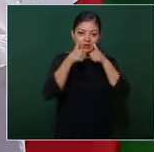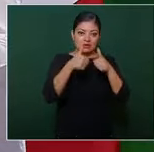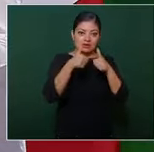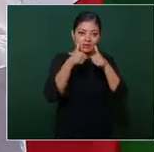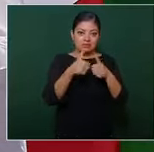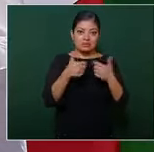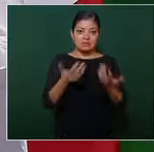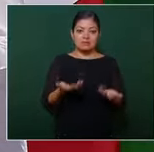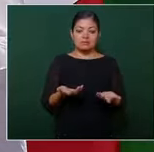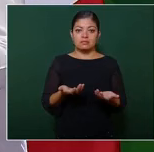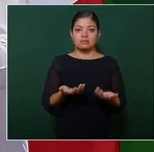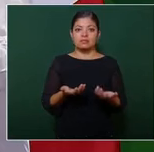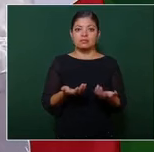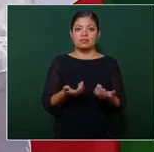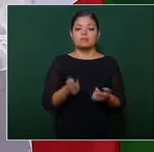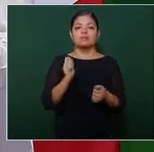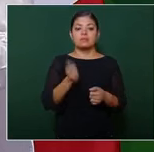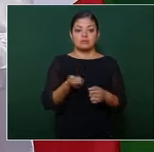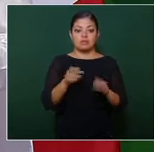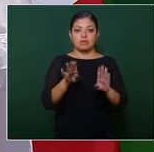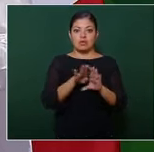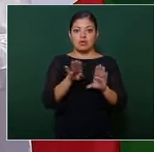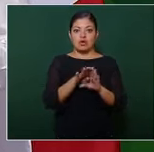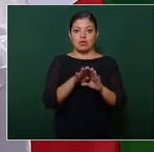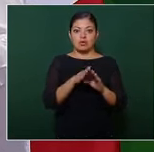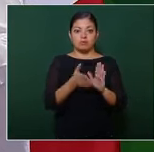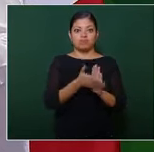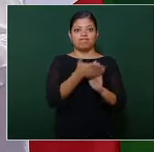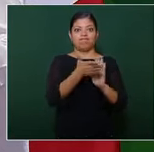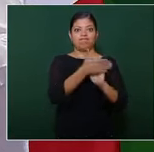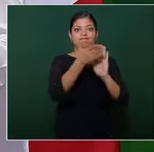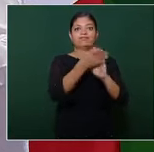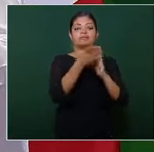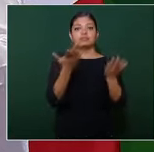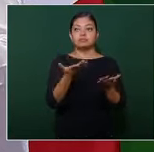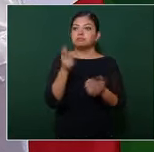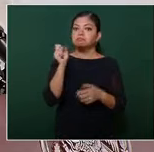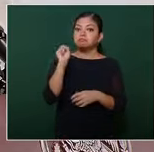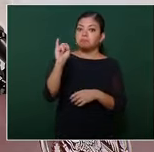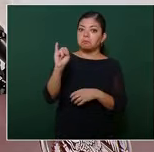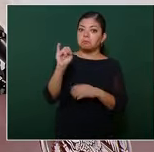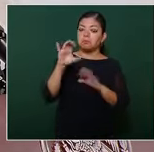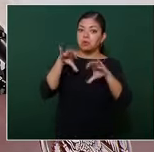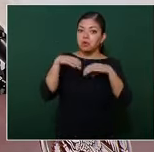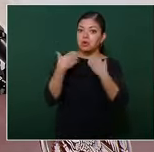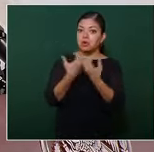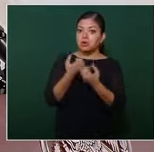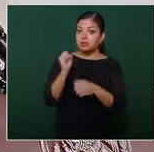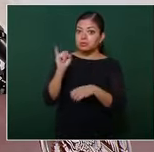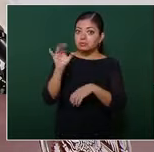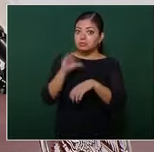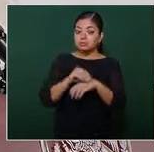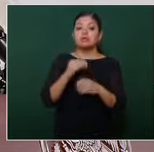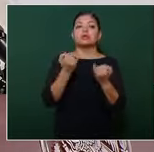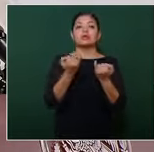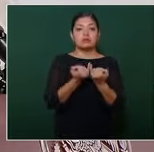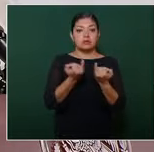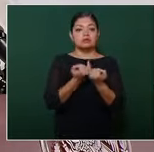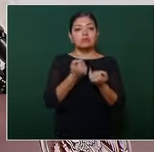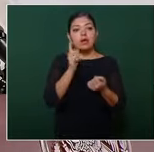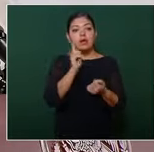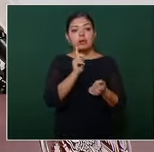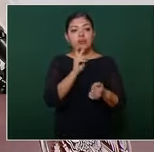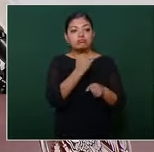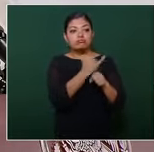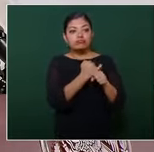infraestructura, está aprobada por el Congreso y está ya por arrancar la licitación. Entonces, creemos que